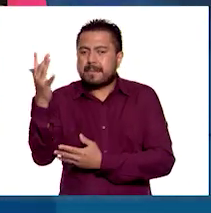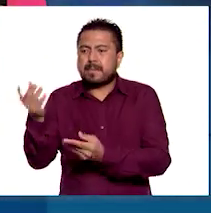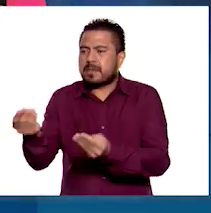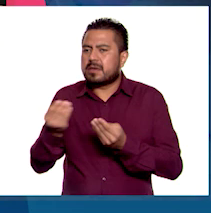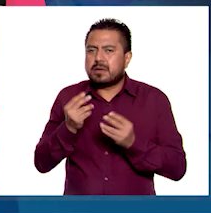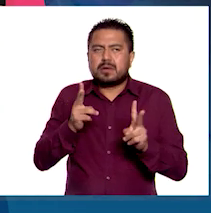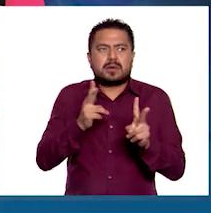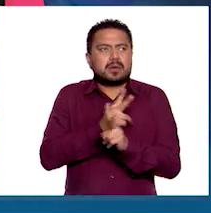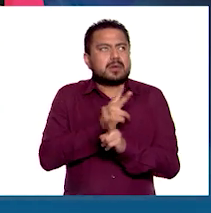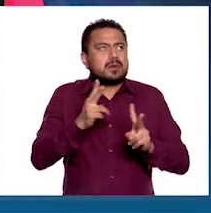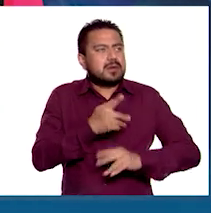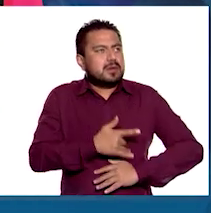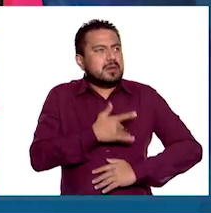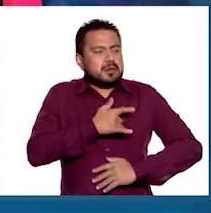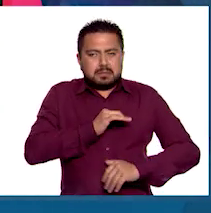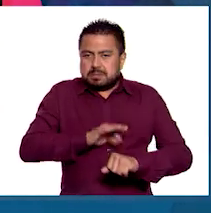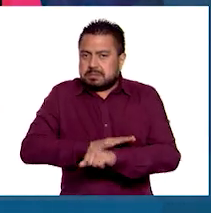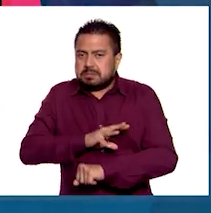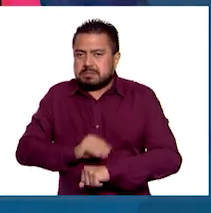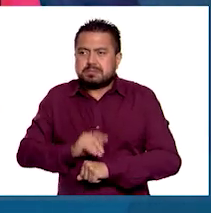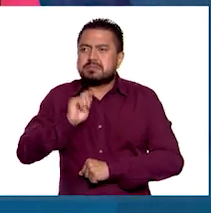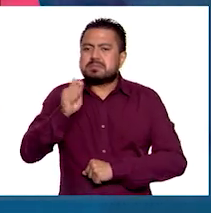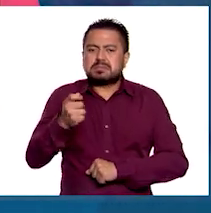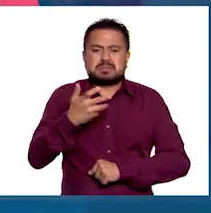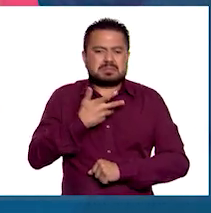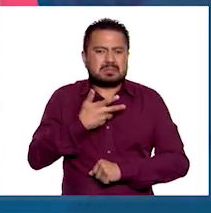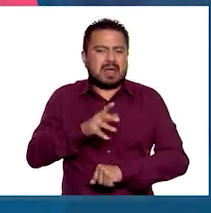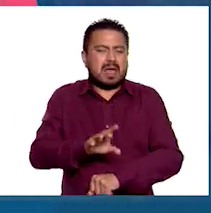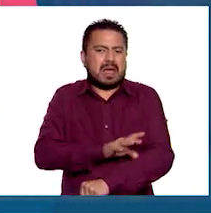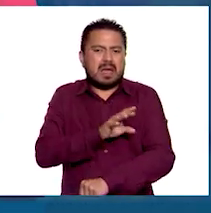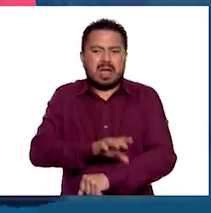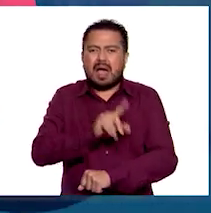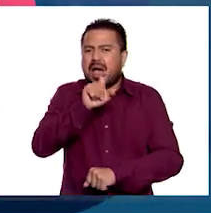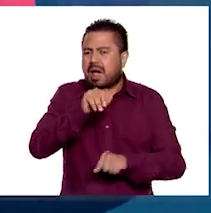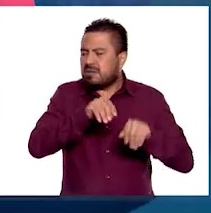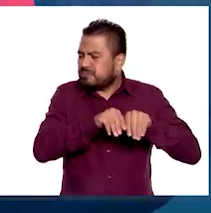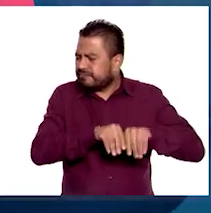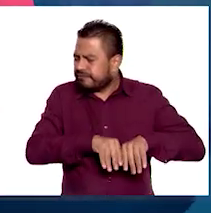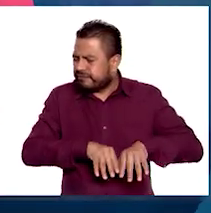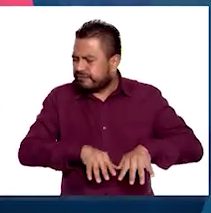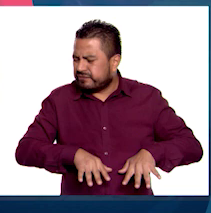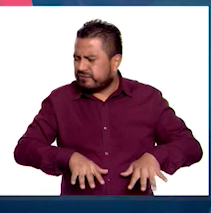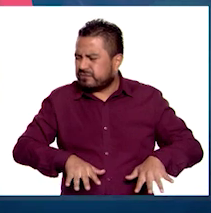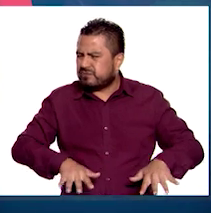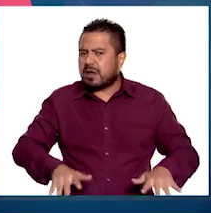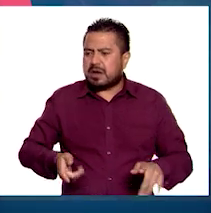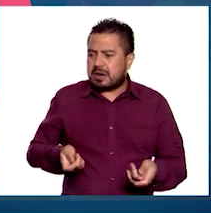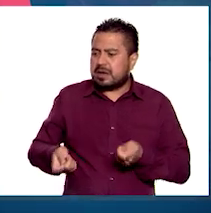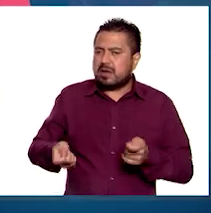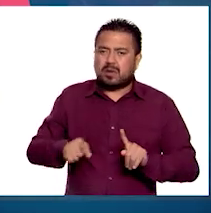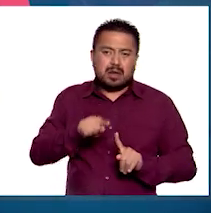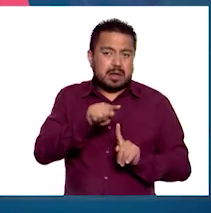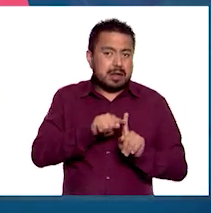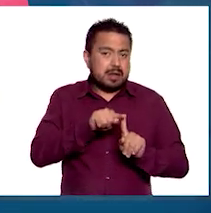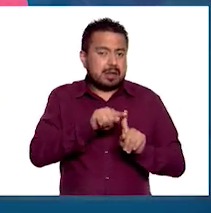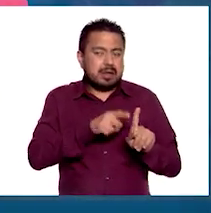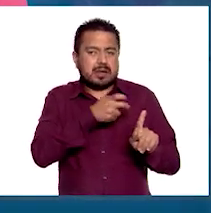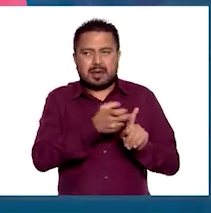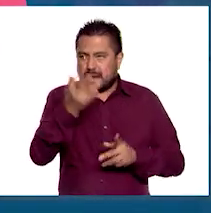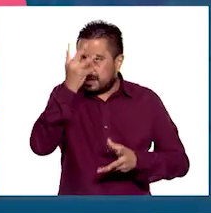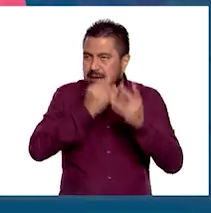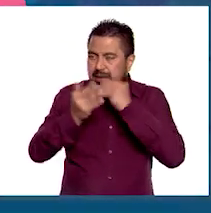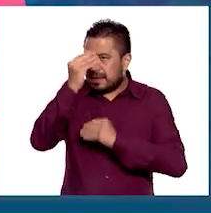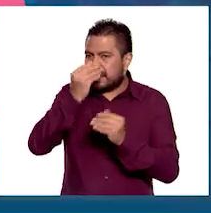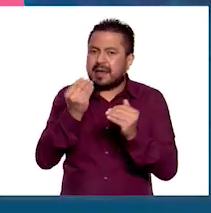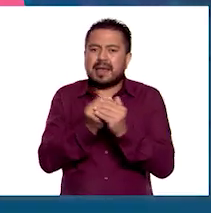oxígeno y permiten que haya la recarga de agua en los manantiales y regulan el clima. Eso lo aprendimos